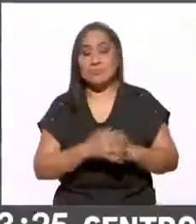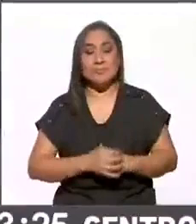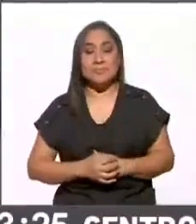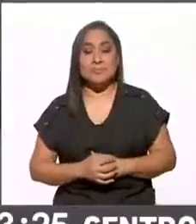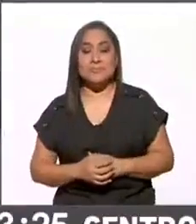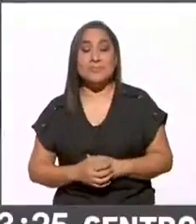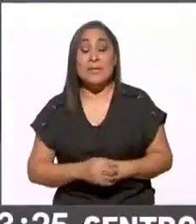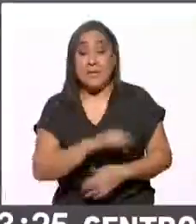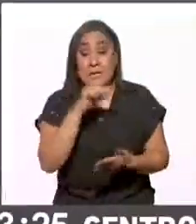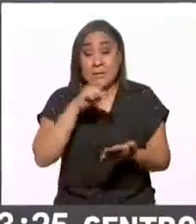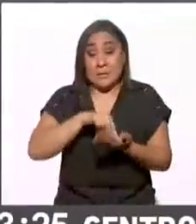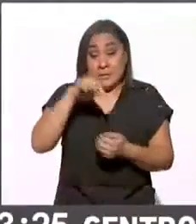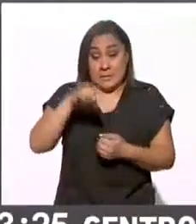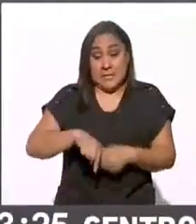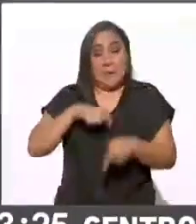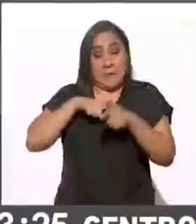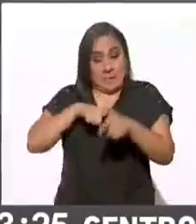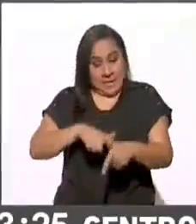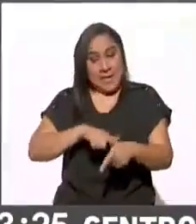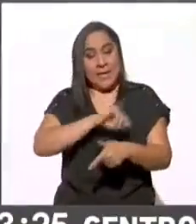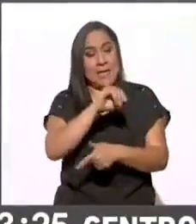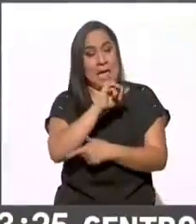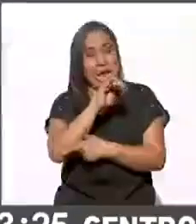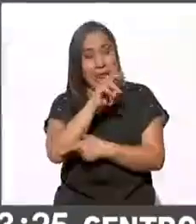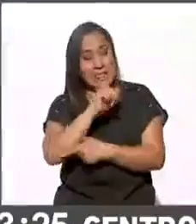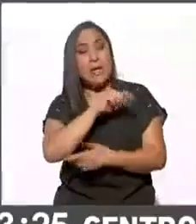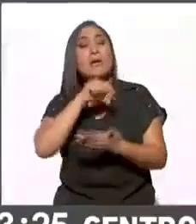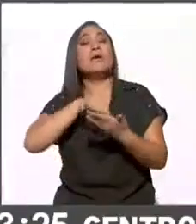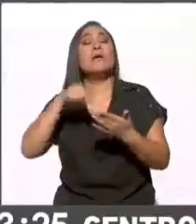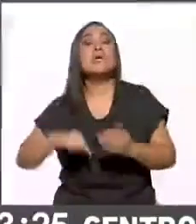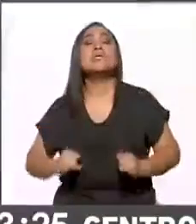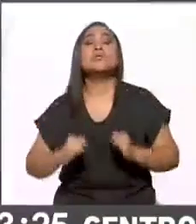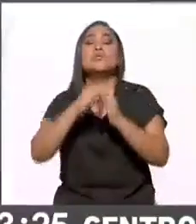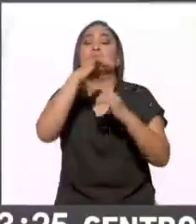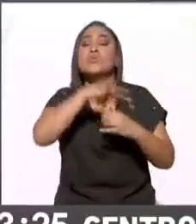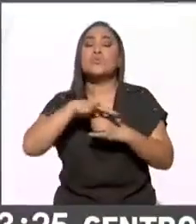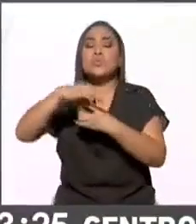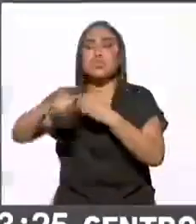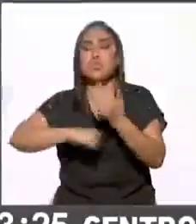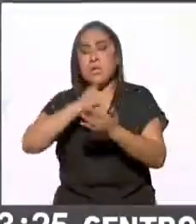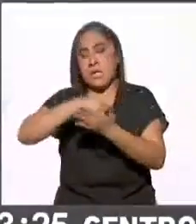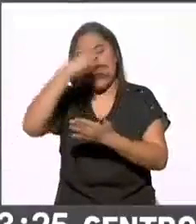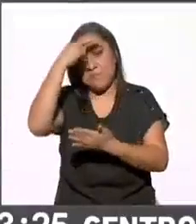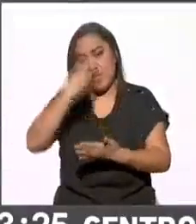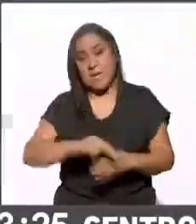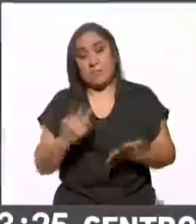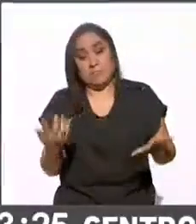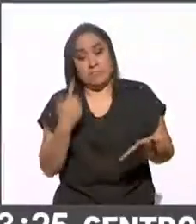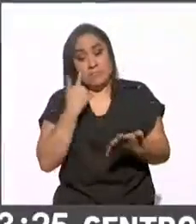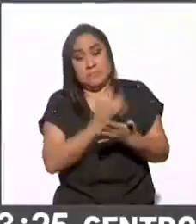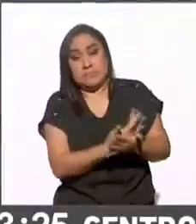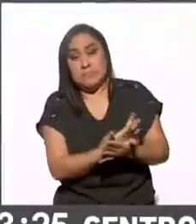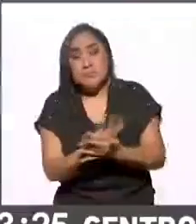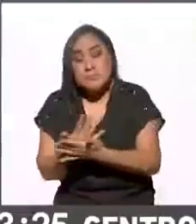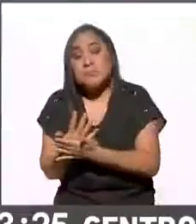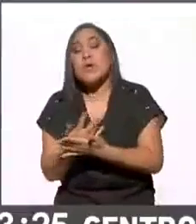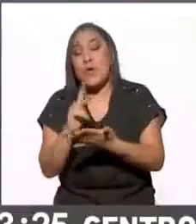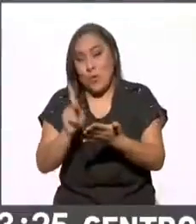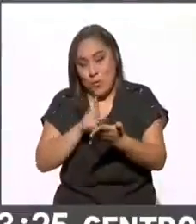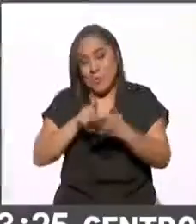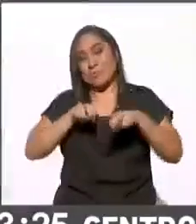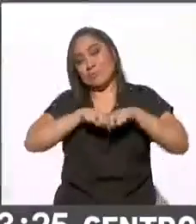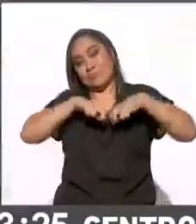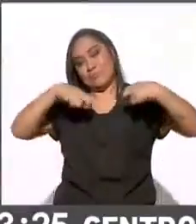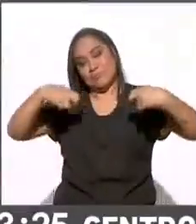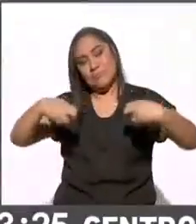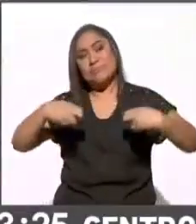Aquí estamos, Cacaranda Correa, en efecto, en el Instituto Electoral de la Ciudad de México, en espera de que se reanude la sesión del Consejo